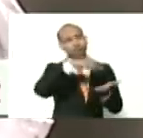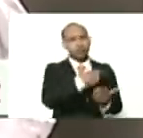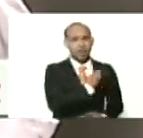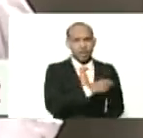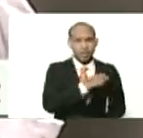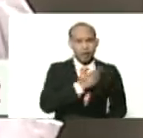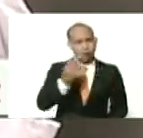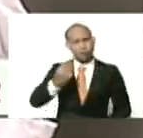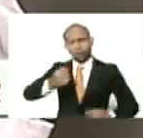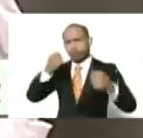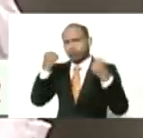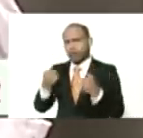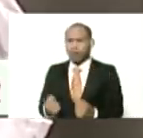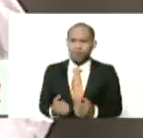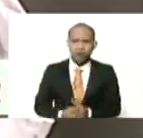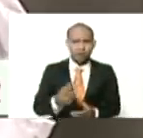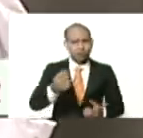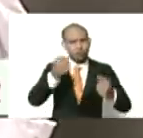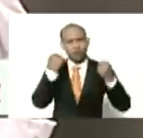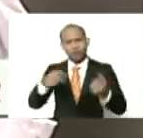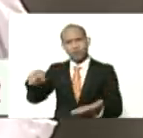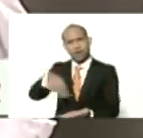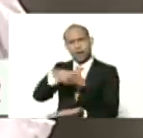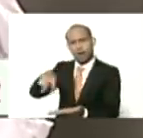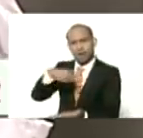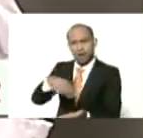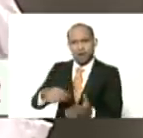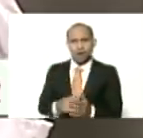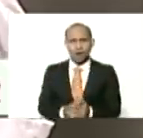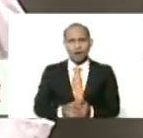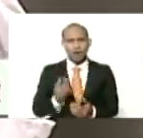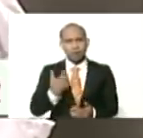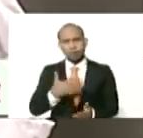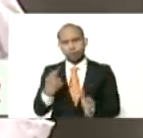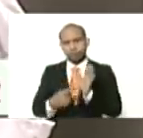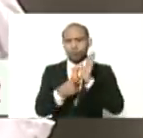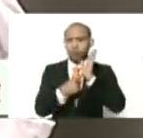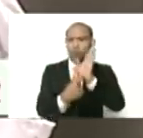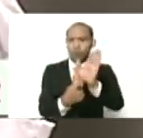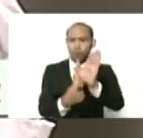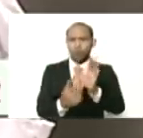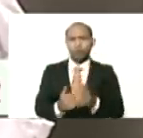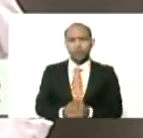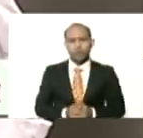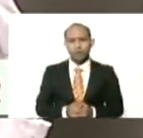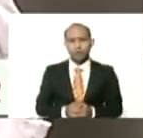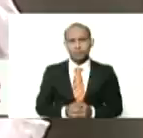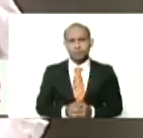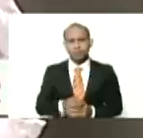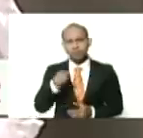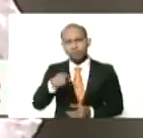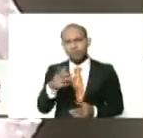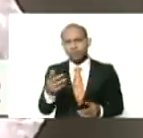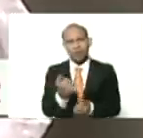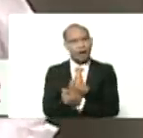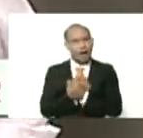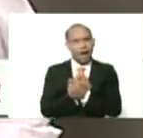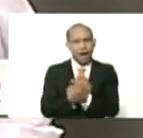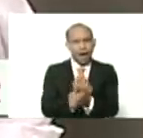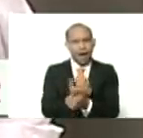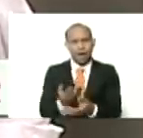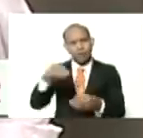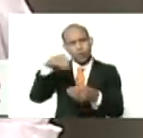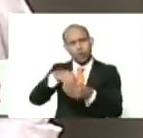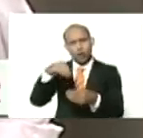con muchas ganas, con muchas ganas, de bailar, y con muchas ganas, mostrar, este, amor, que tanto,